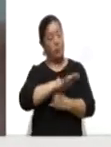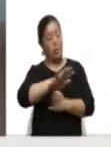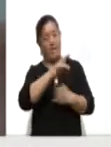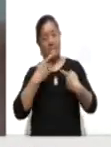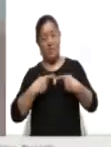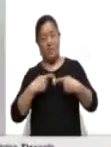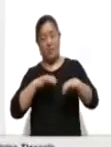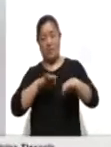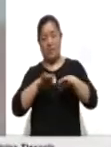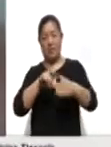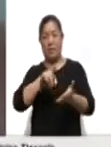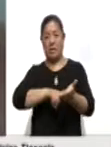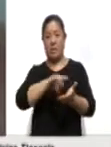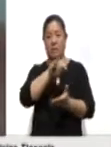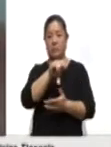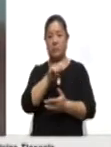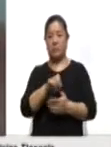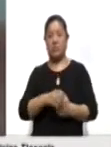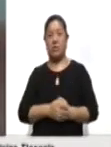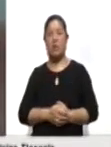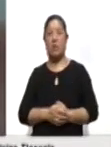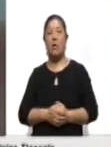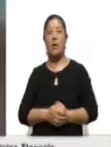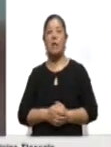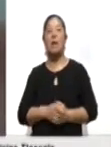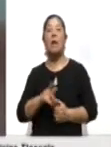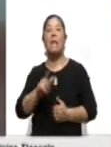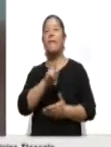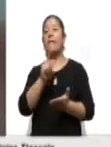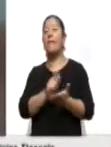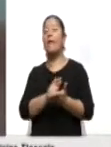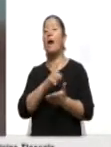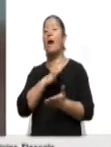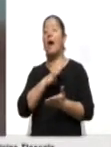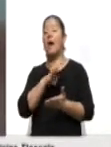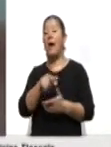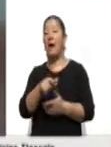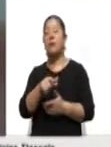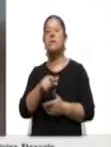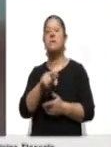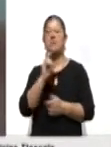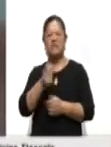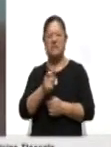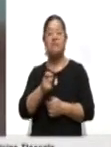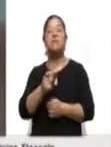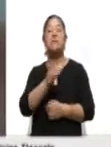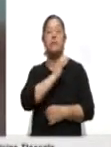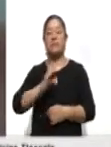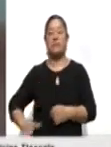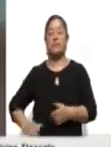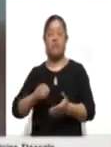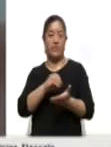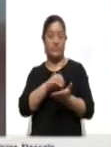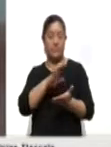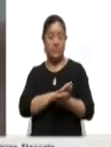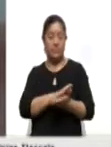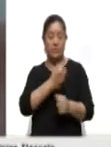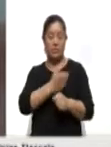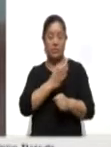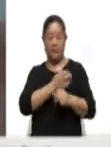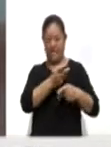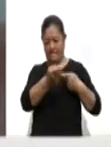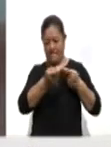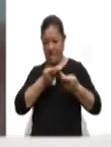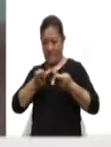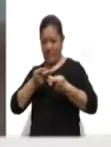Tlaxcalteca de Elecciones. Se está atendiendo en lo que establece la ley que implica el registro de candidaturas dentro de la etapa de la preparación de